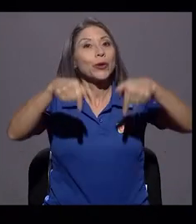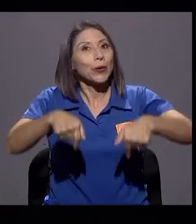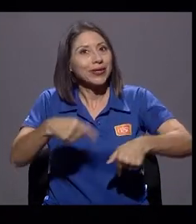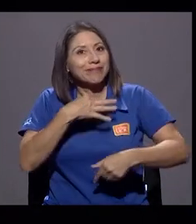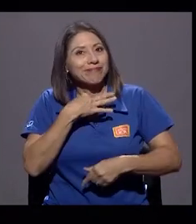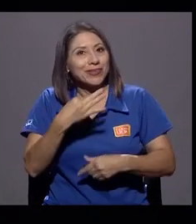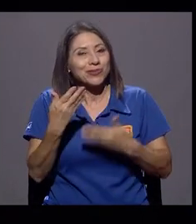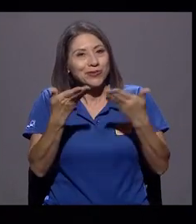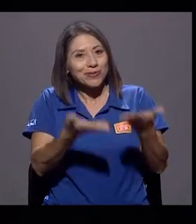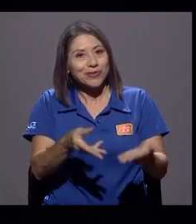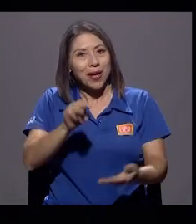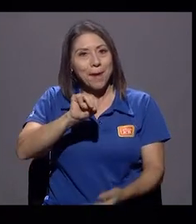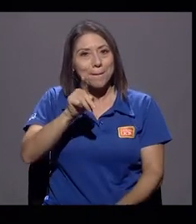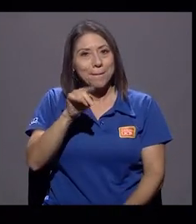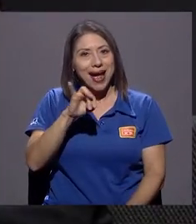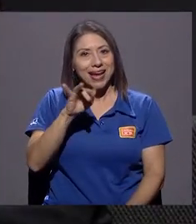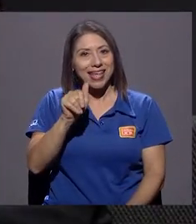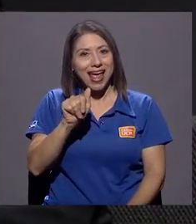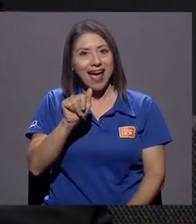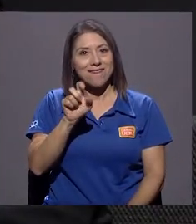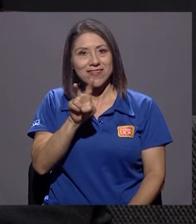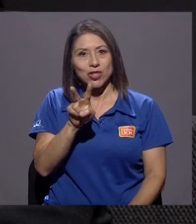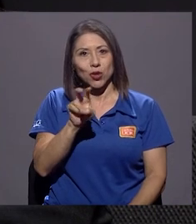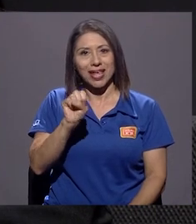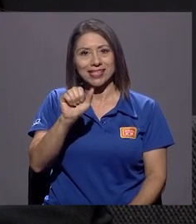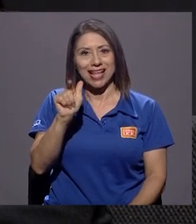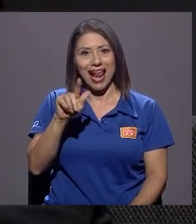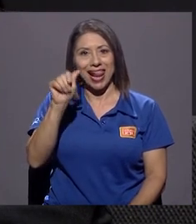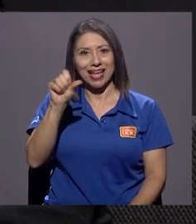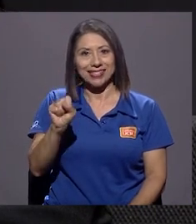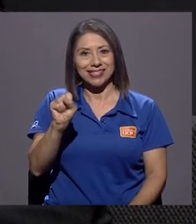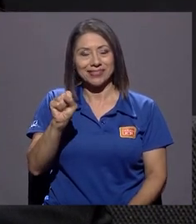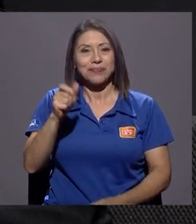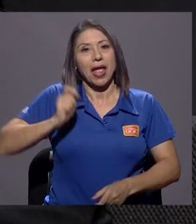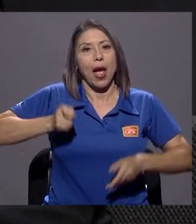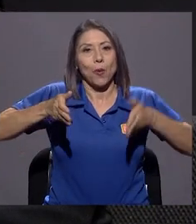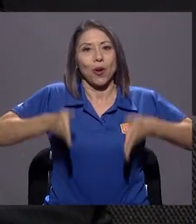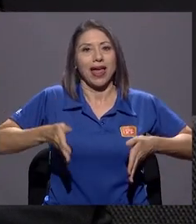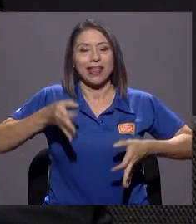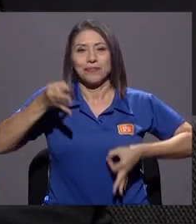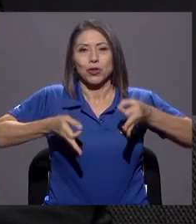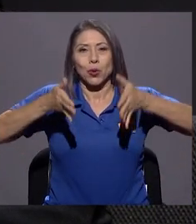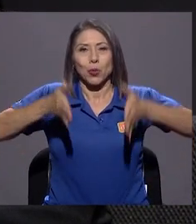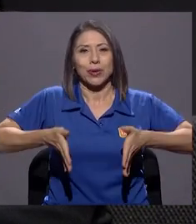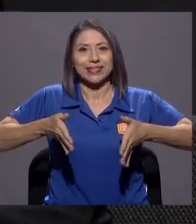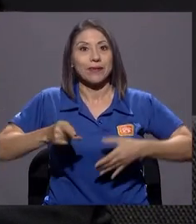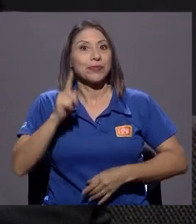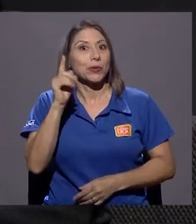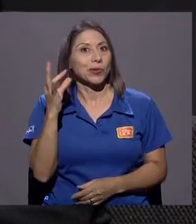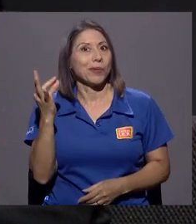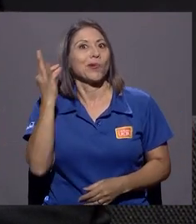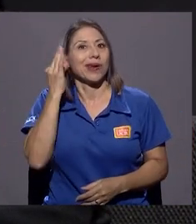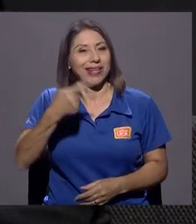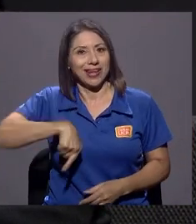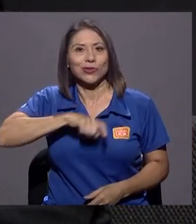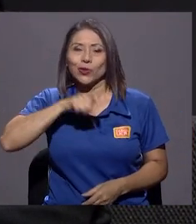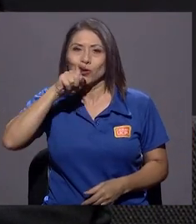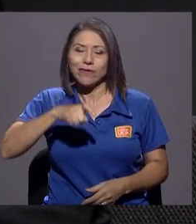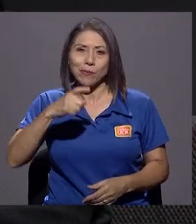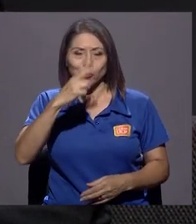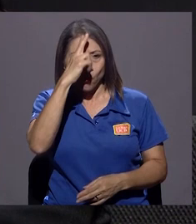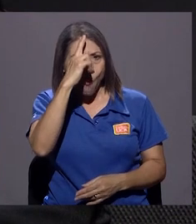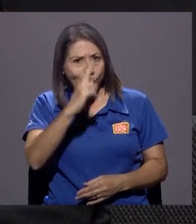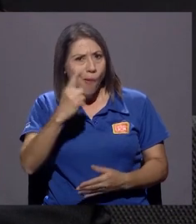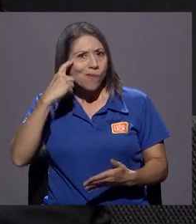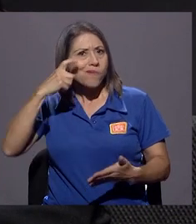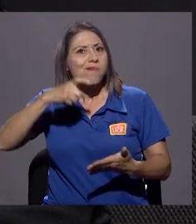hoy tengo el gusto de tener a María Victoria Salas, abogada, jueza, pero sobre todo una mujer que yo digo que debemos rendirle homenaje por